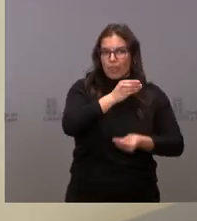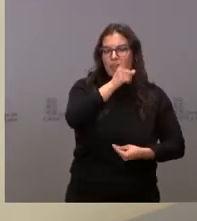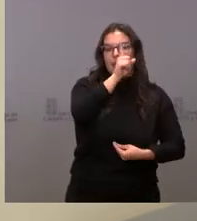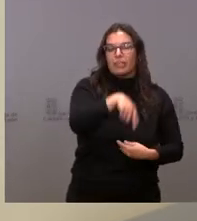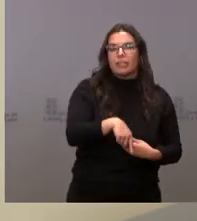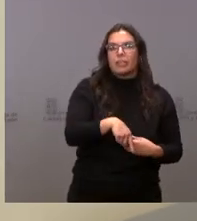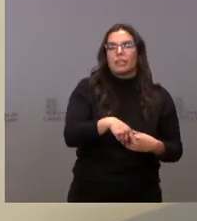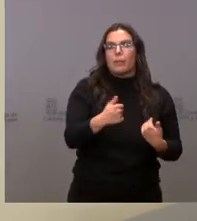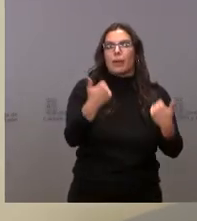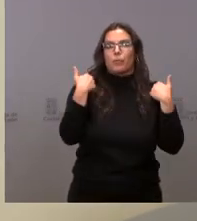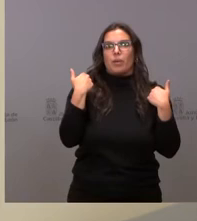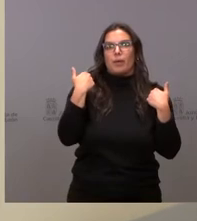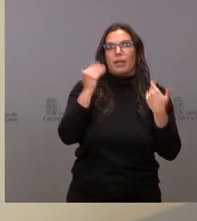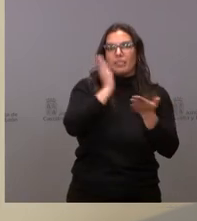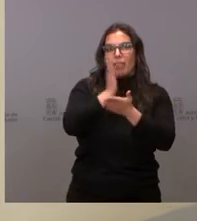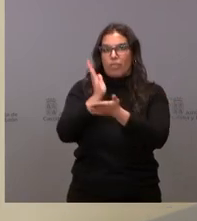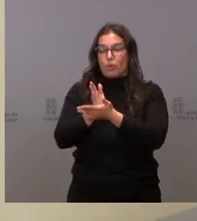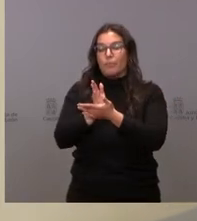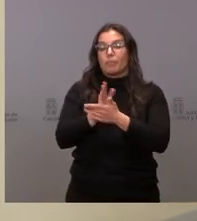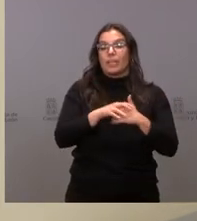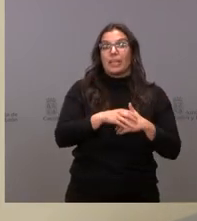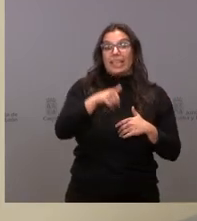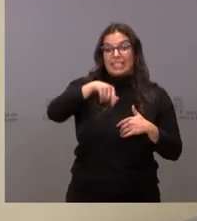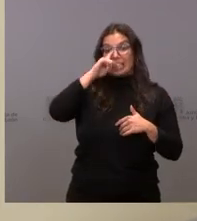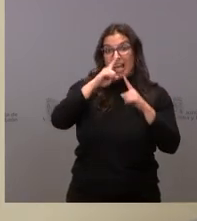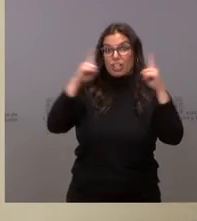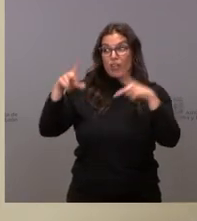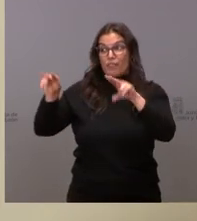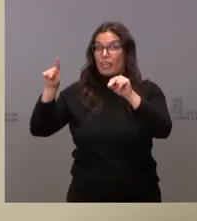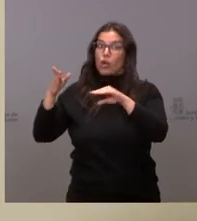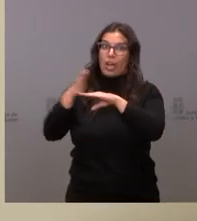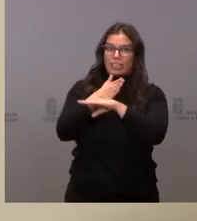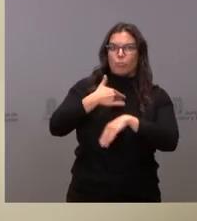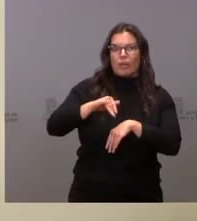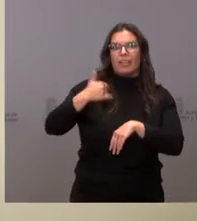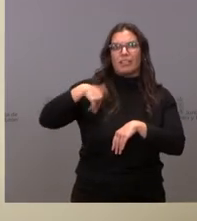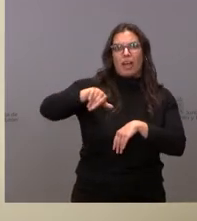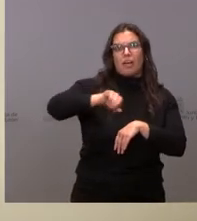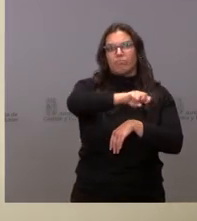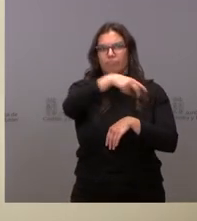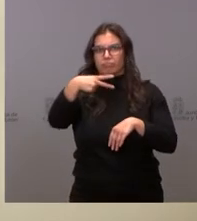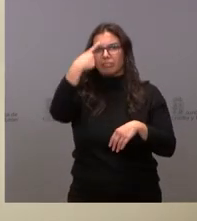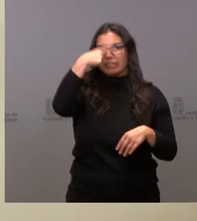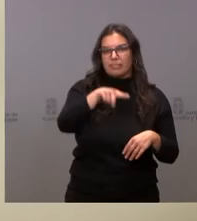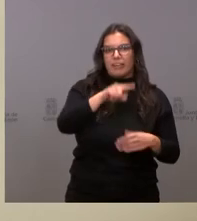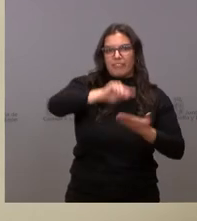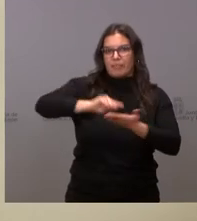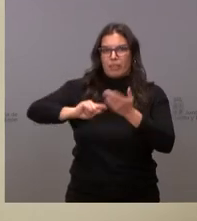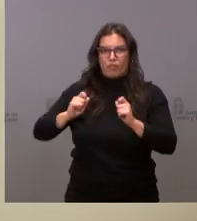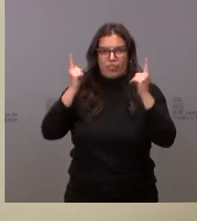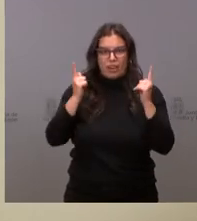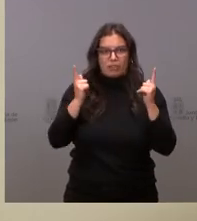y que antes de que acabase este año podrían estar las resoluciones firmadas.